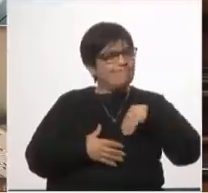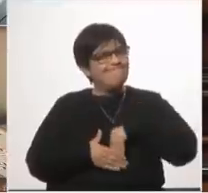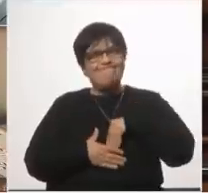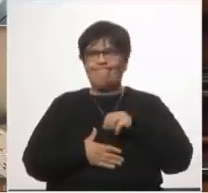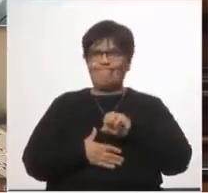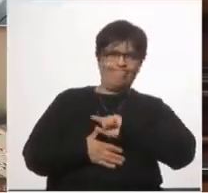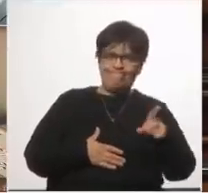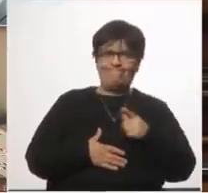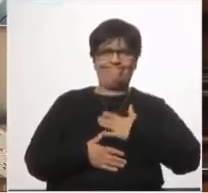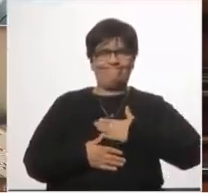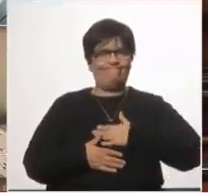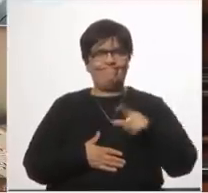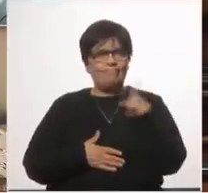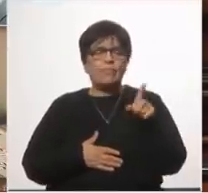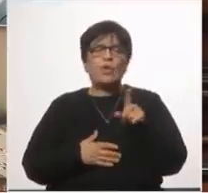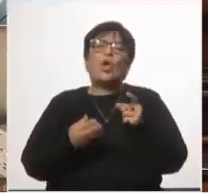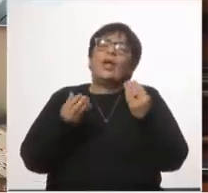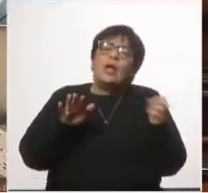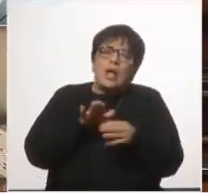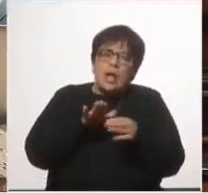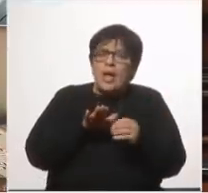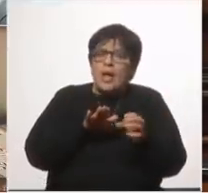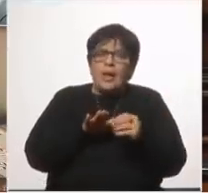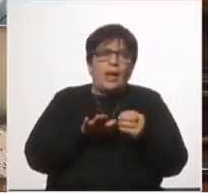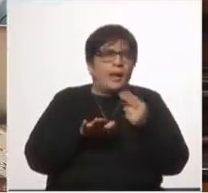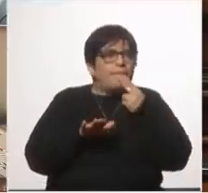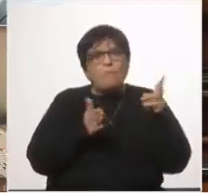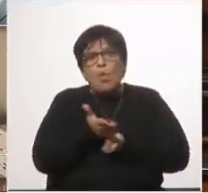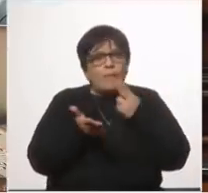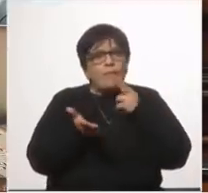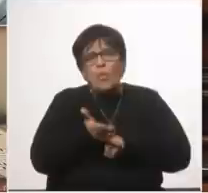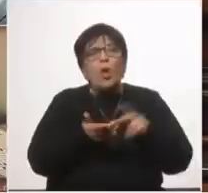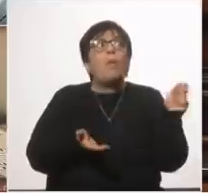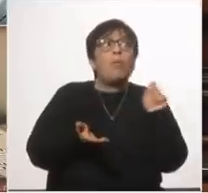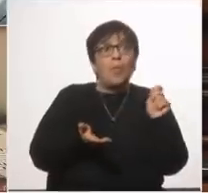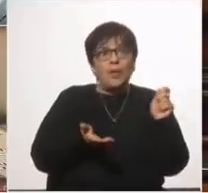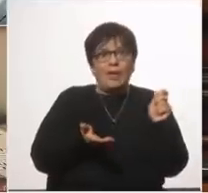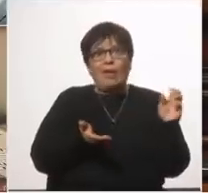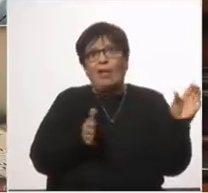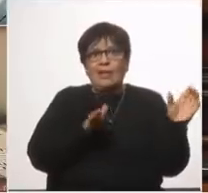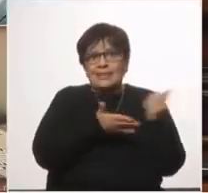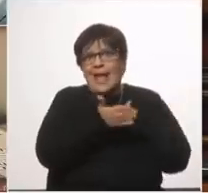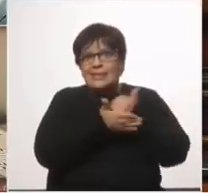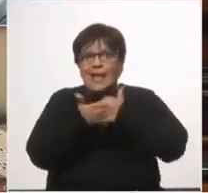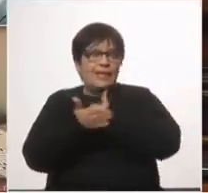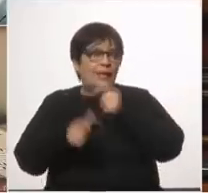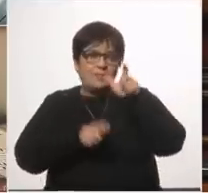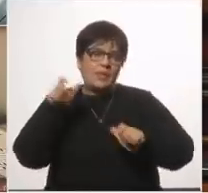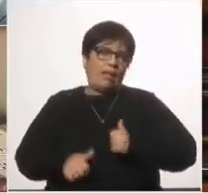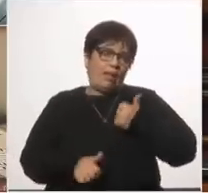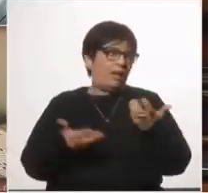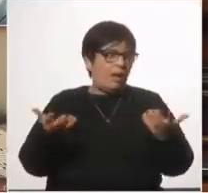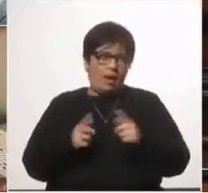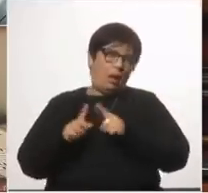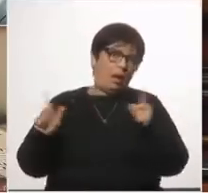con un fondo que solo grababa a los trabajadores públicos y dejaba a los enriquecidos de estos 15 meses fuera